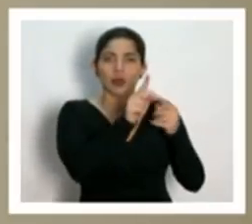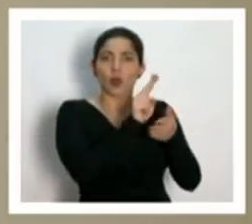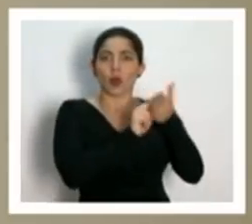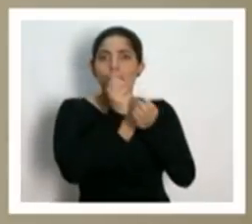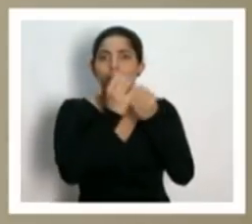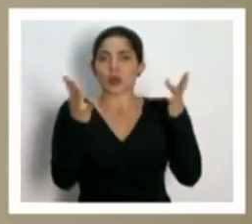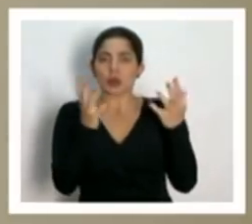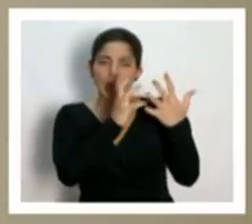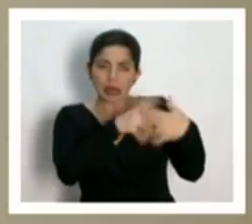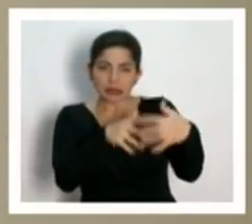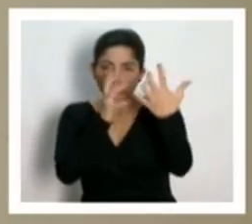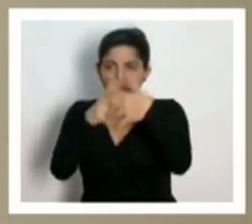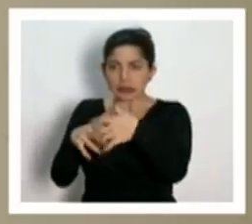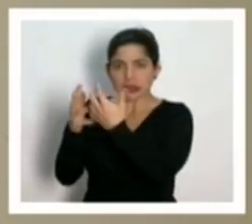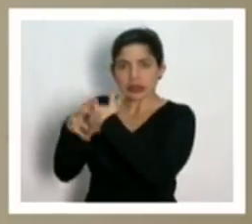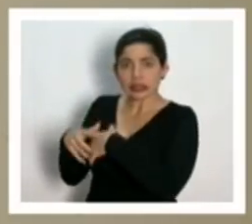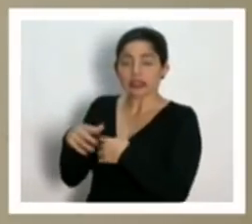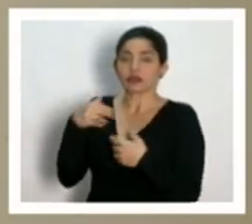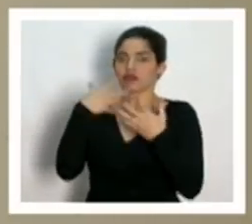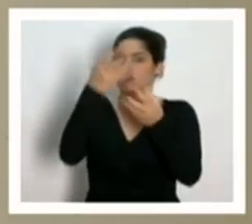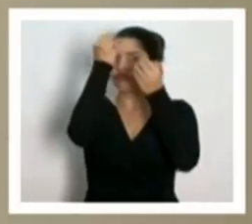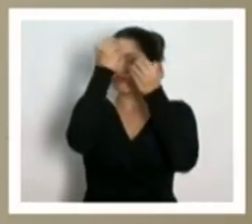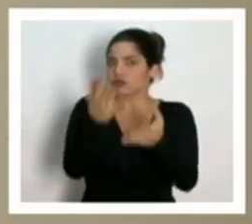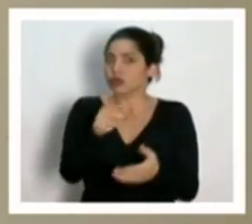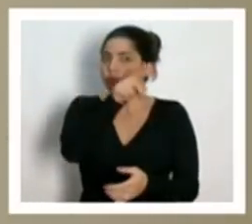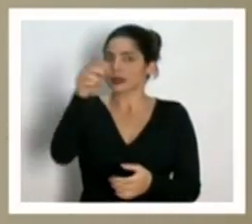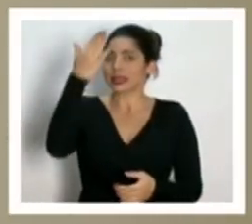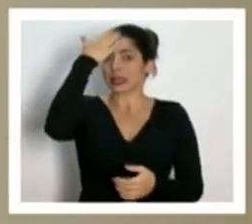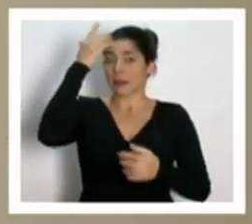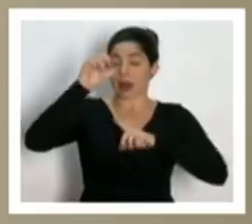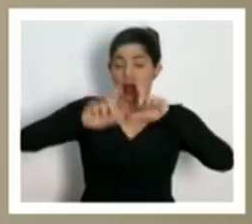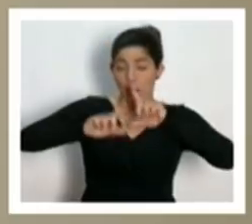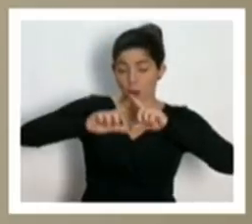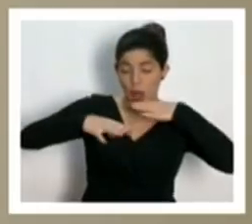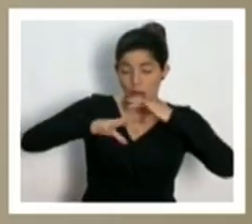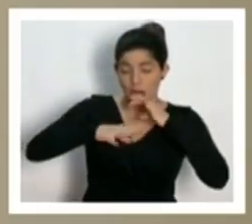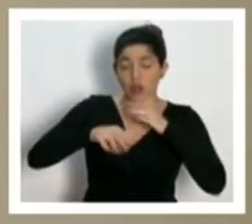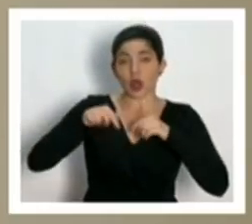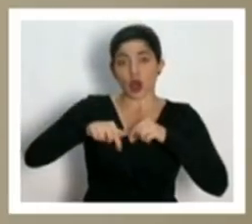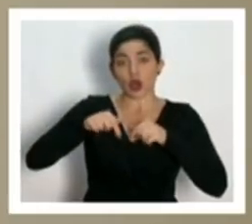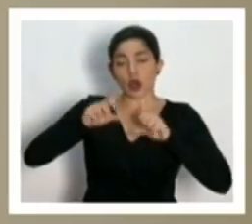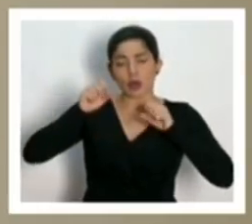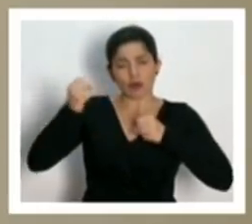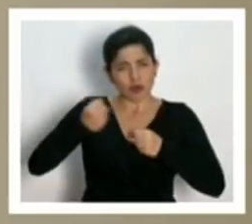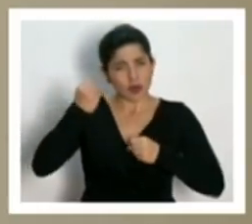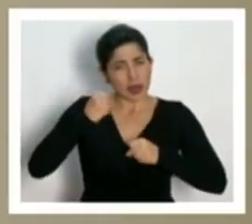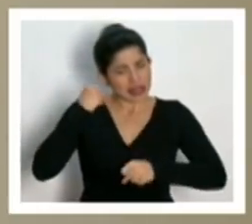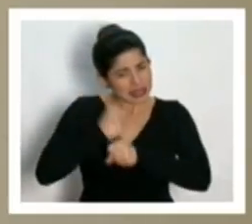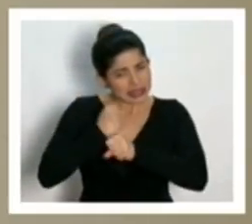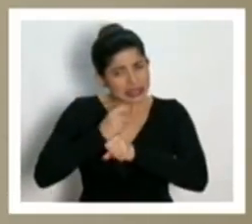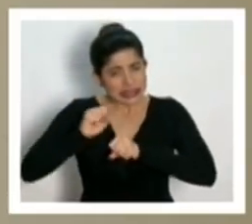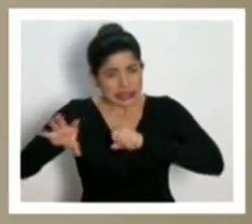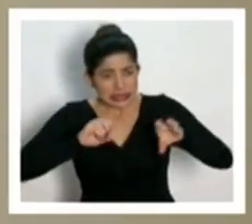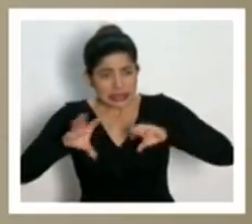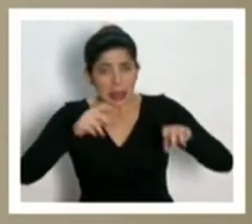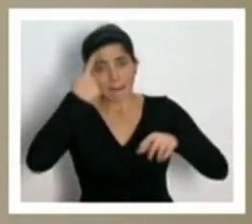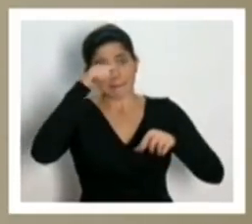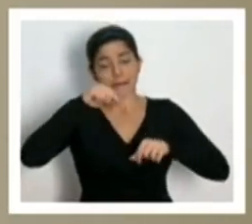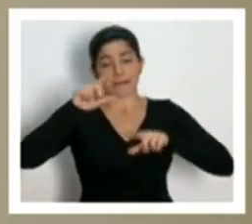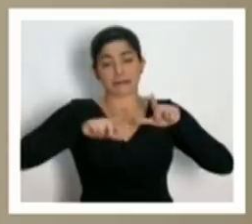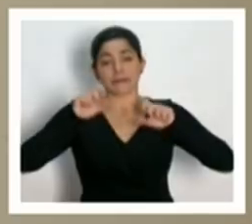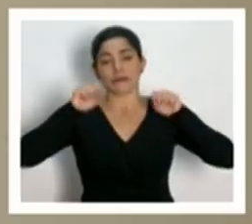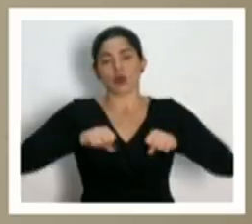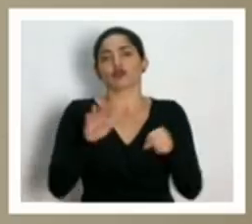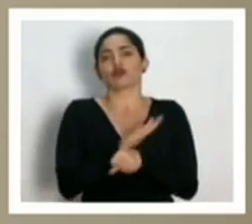públicas y quiero que sepan que a nivel de prueba nos estamos moviendo con toda la potencia y fuerza posible para tener todas las pruebas